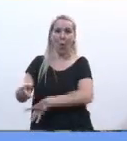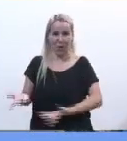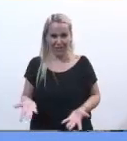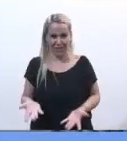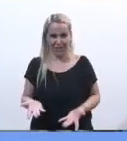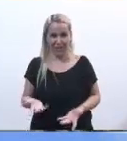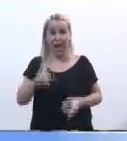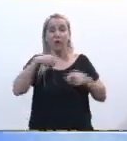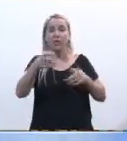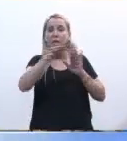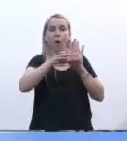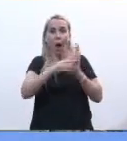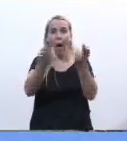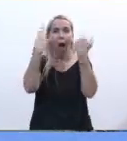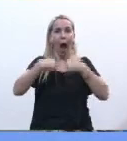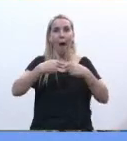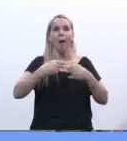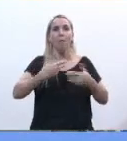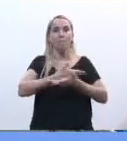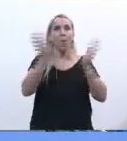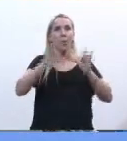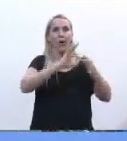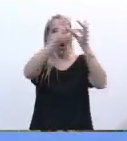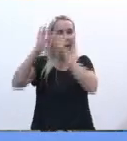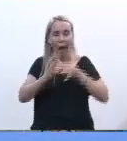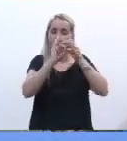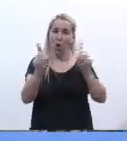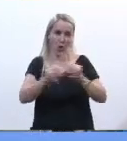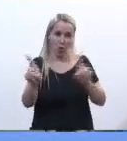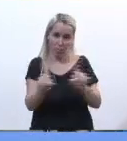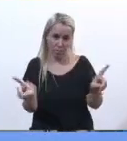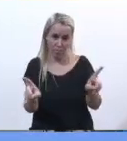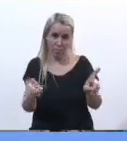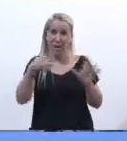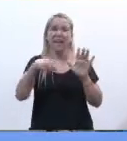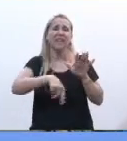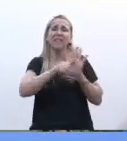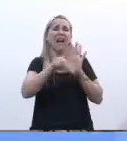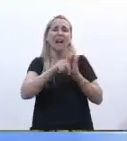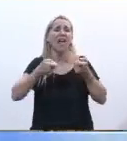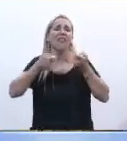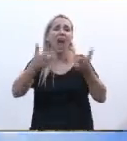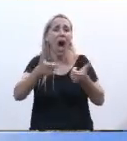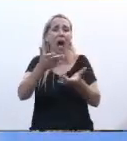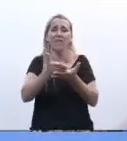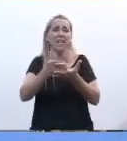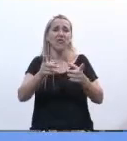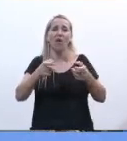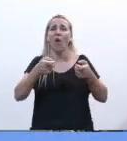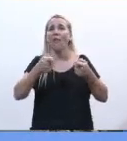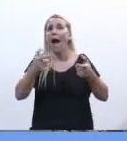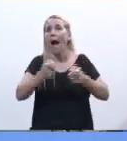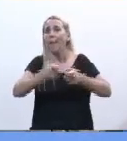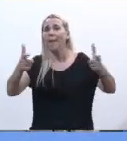público para nada para nada y es una ley que no va a obligar y no va a obligar y estoy con